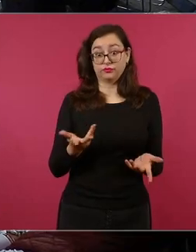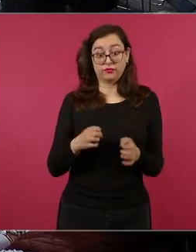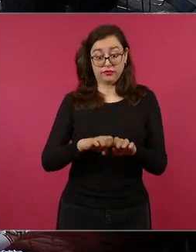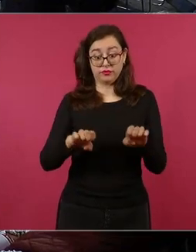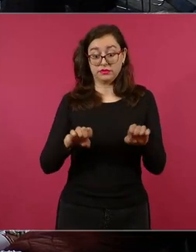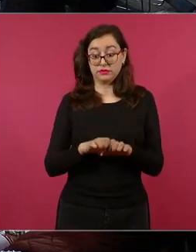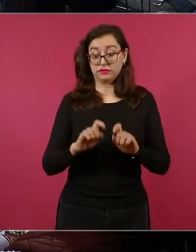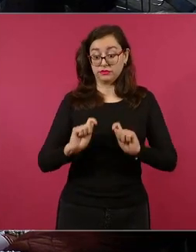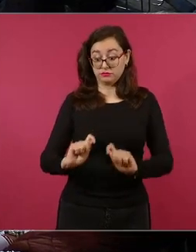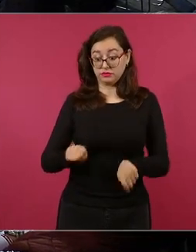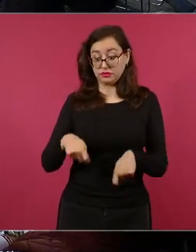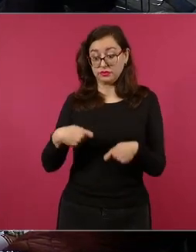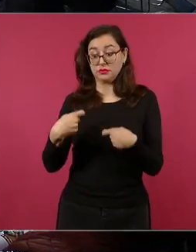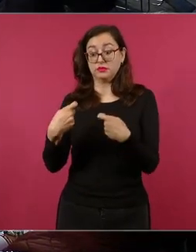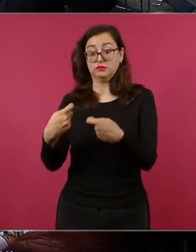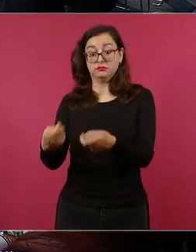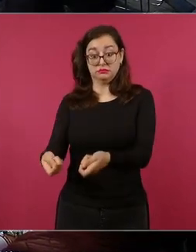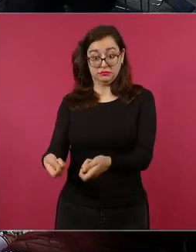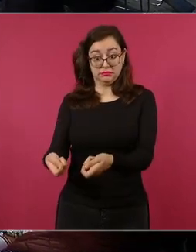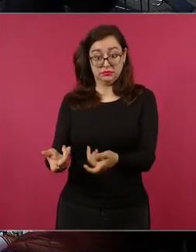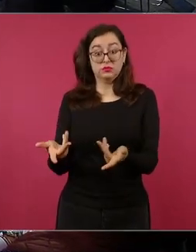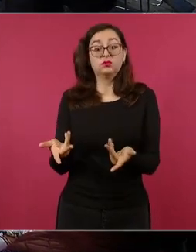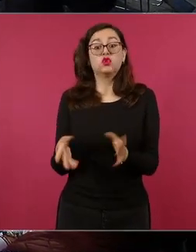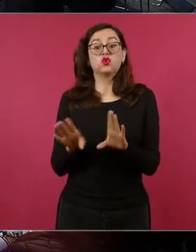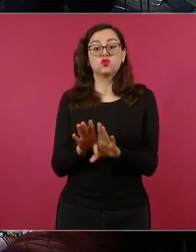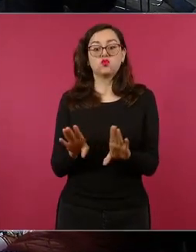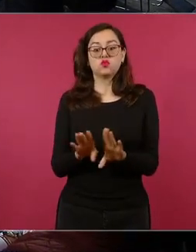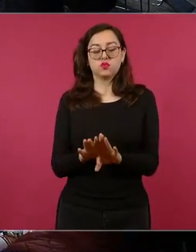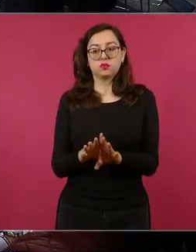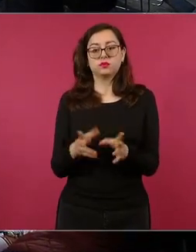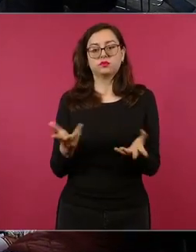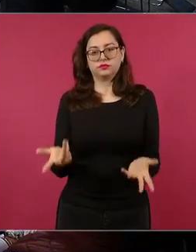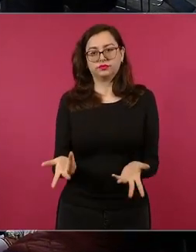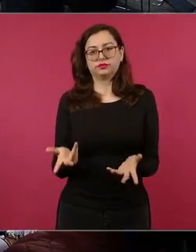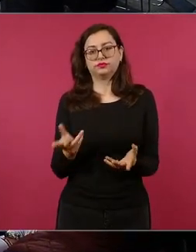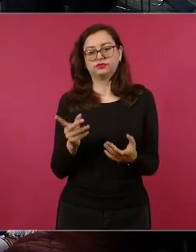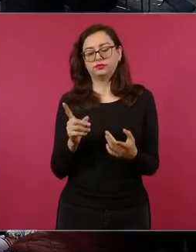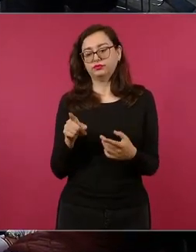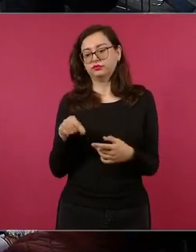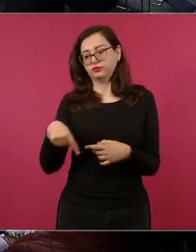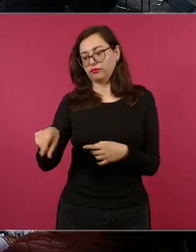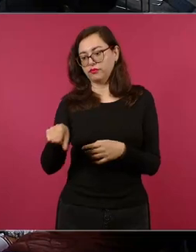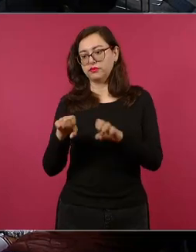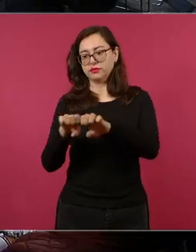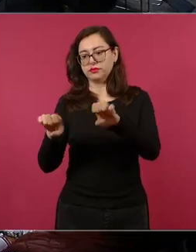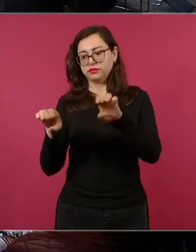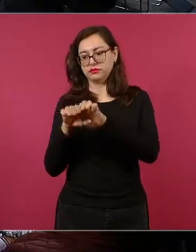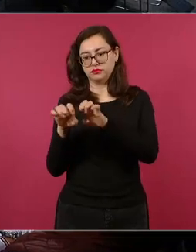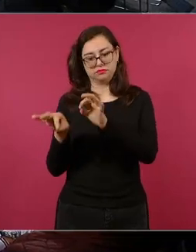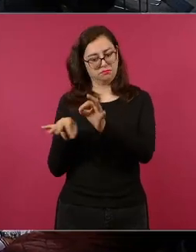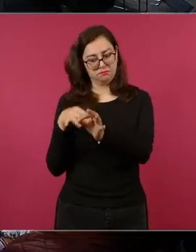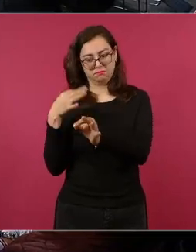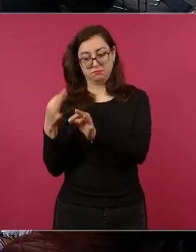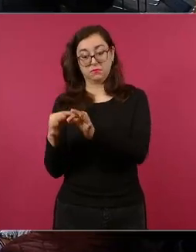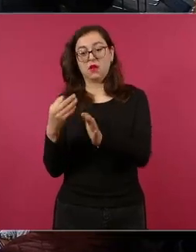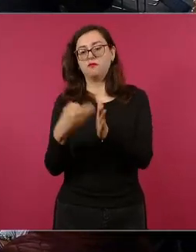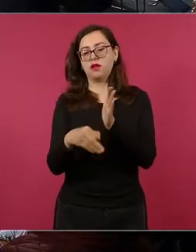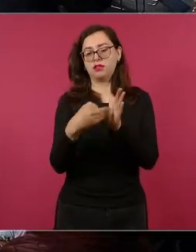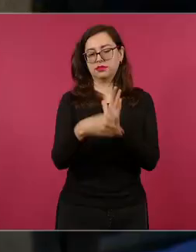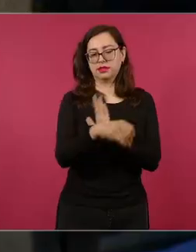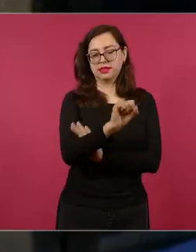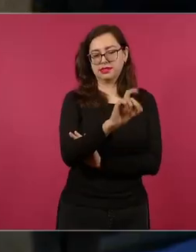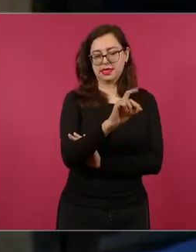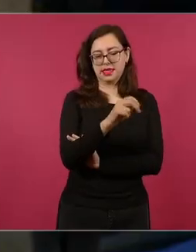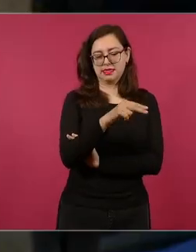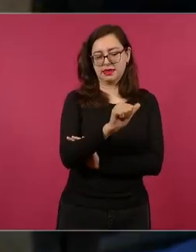concluya con el nombramiento de su gabinete legal con excepción de los secretarios de Marina y Sedena si ya inició formalmente la